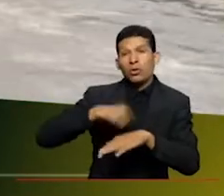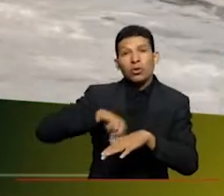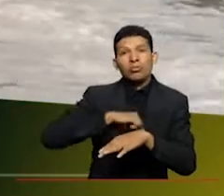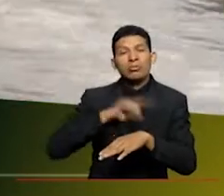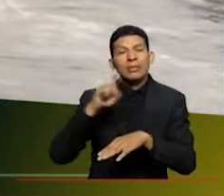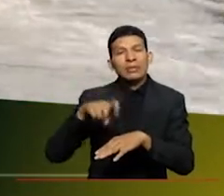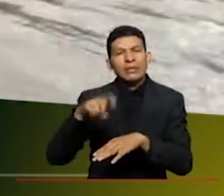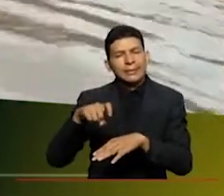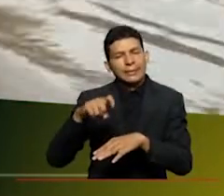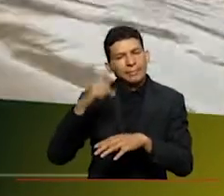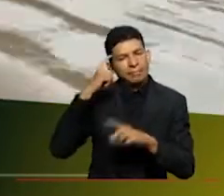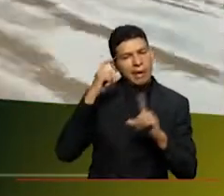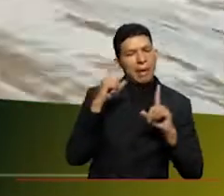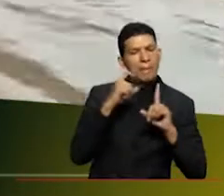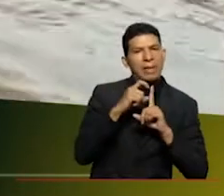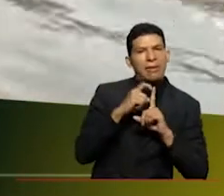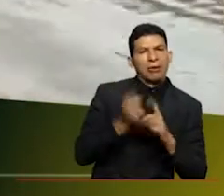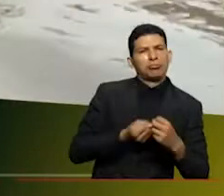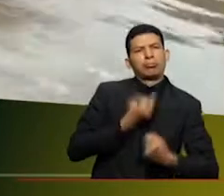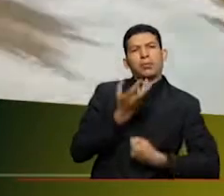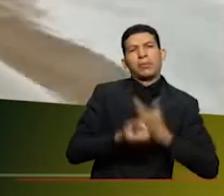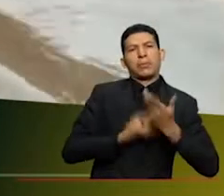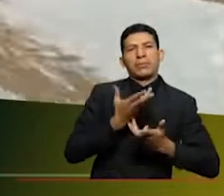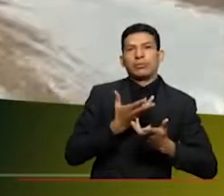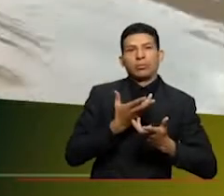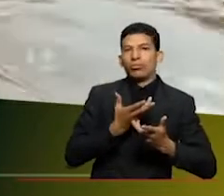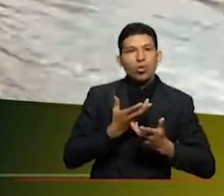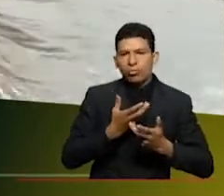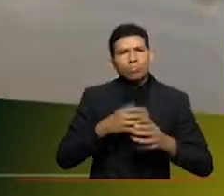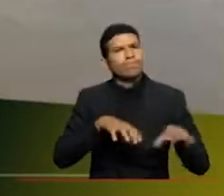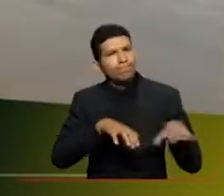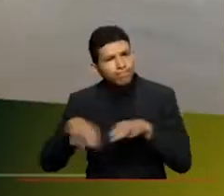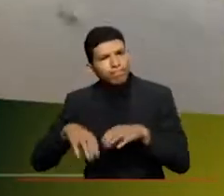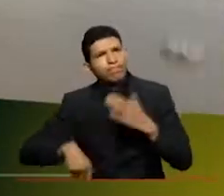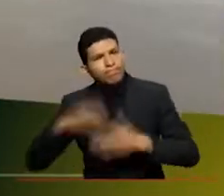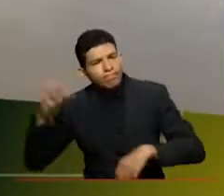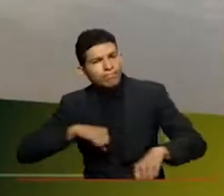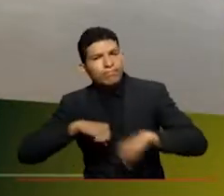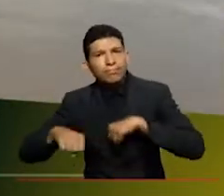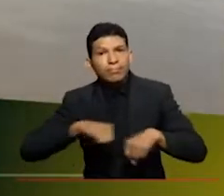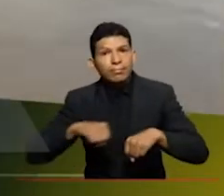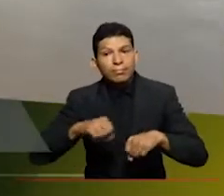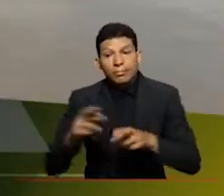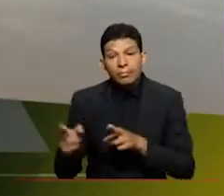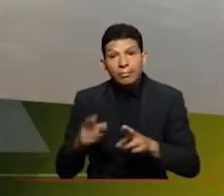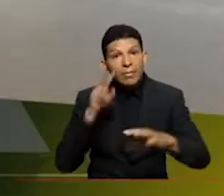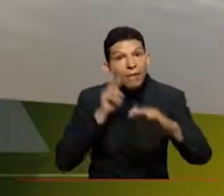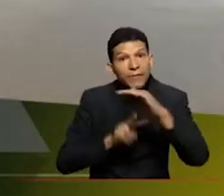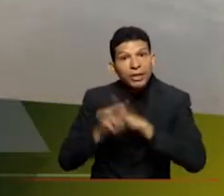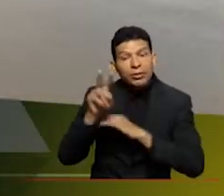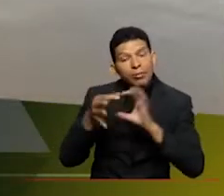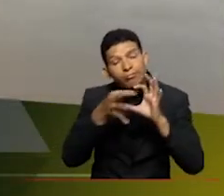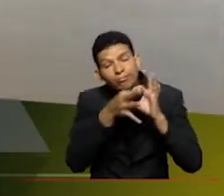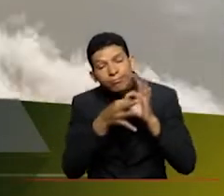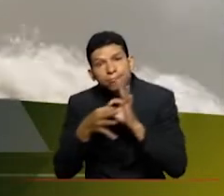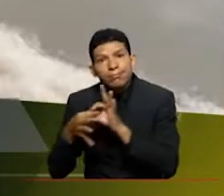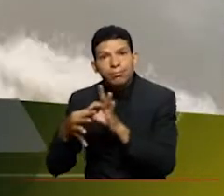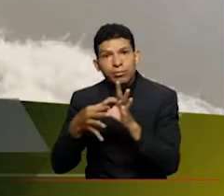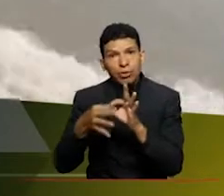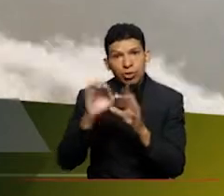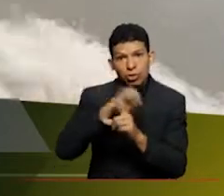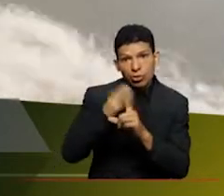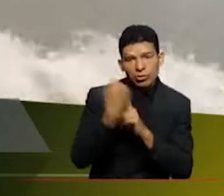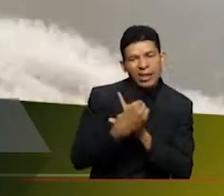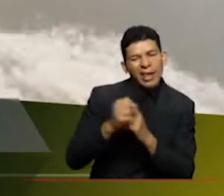de las palabras a los hechos y que el río tenga esa visión pero una visión de conjunto donde la sociedad no le dé la